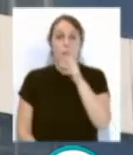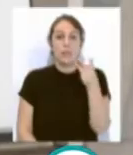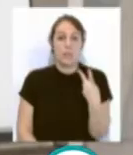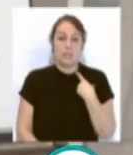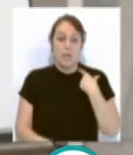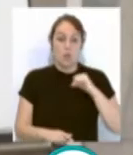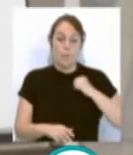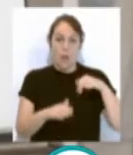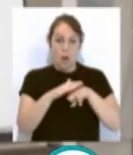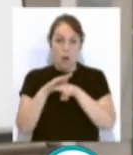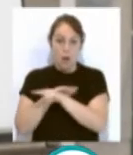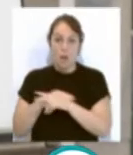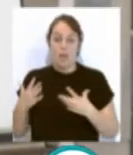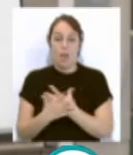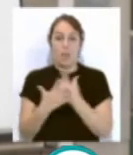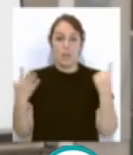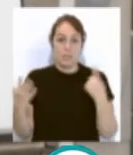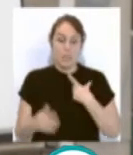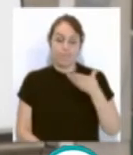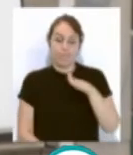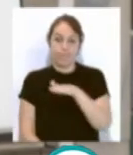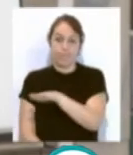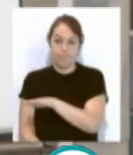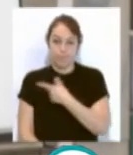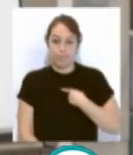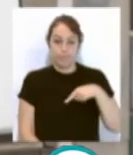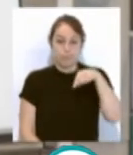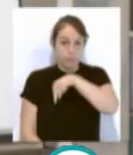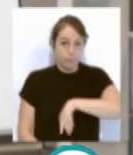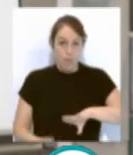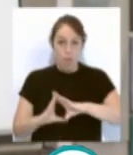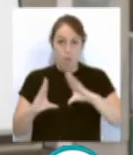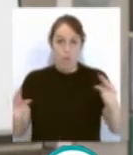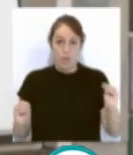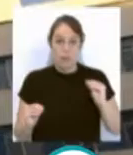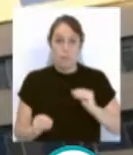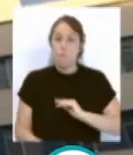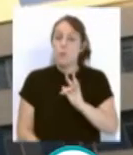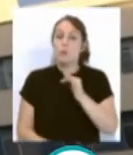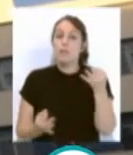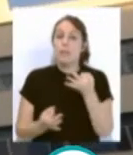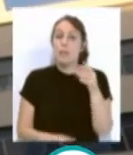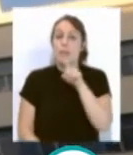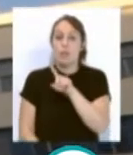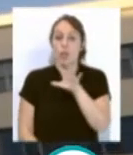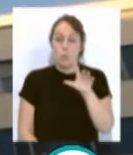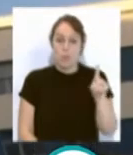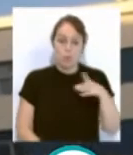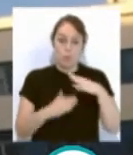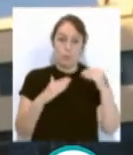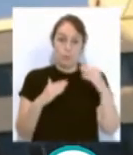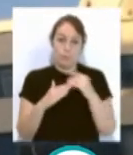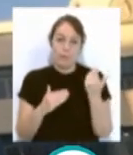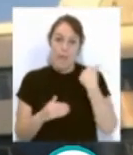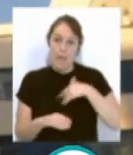hospitalizaciones y 16 fallecimientos en la comunidad. El dato positivo son los 151 pacientes que